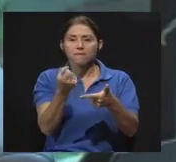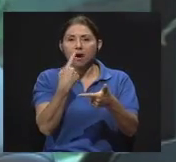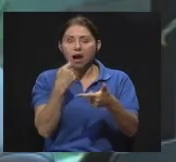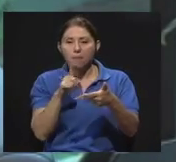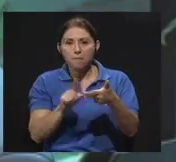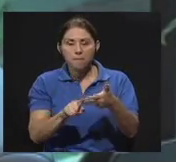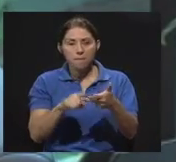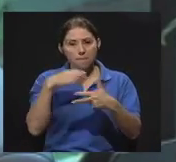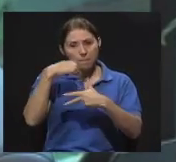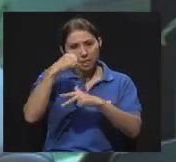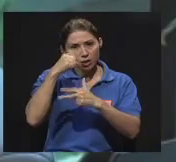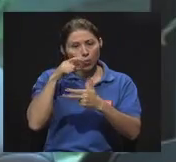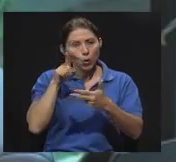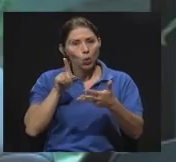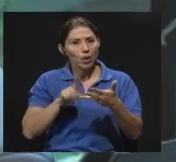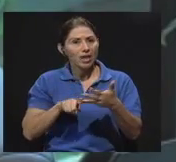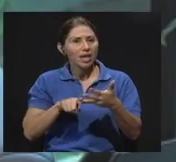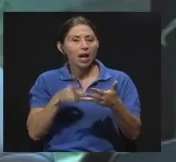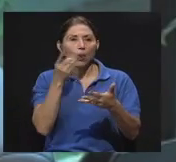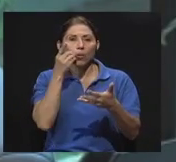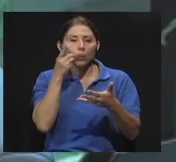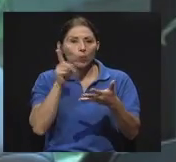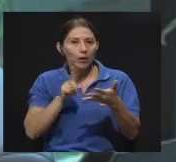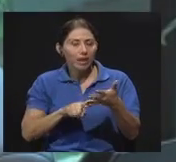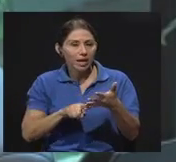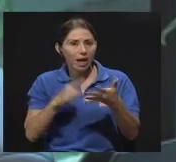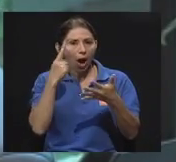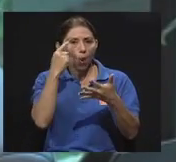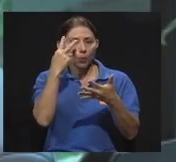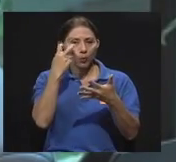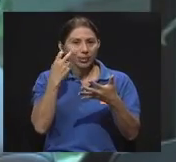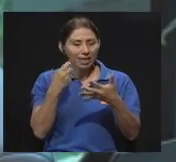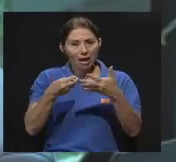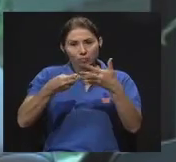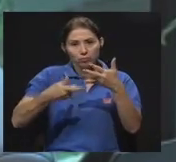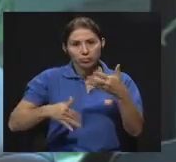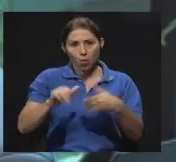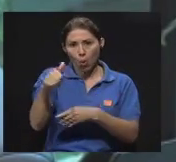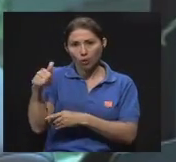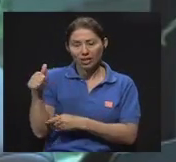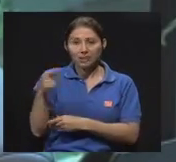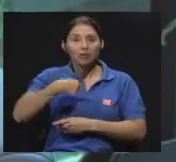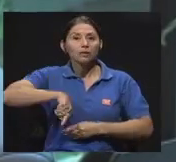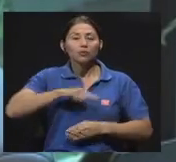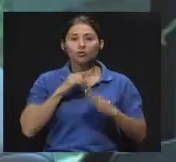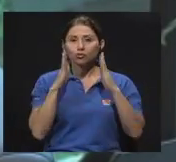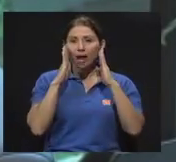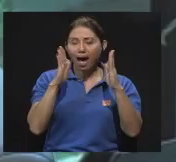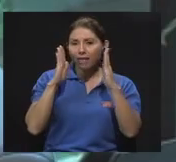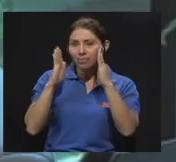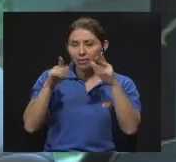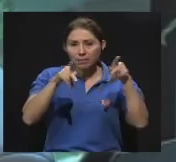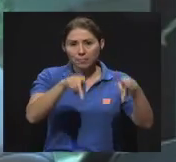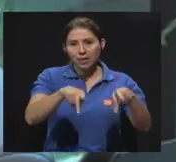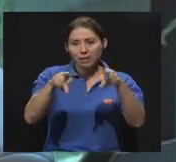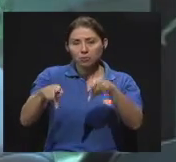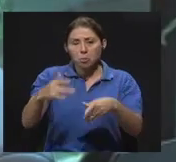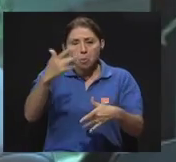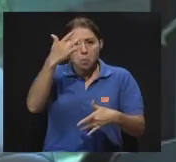farmacia, como es la microbiología, la odontología, la optometría y otras. O nosotros atendemos pacientes,